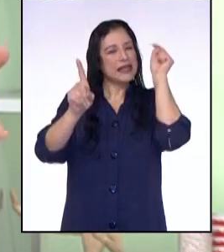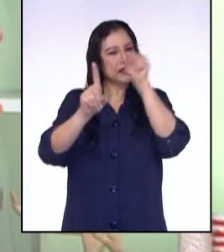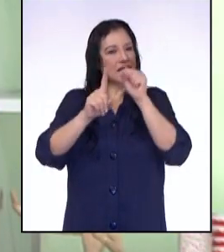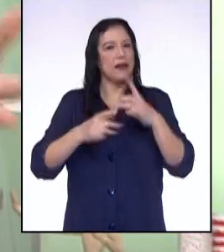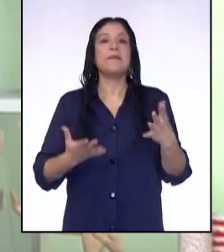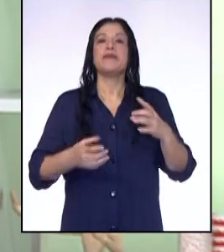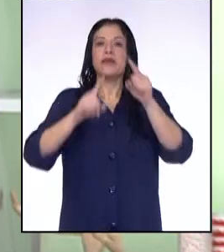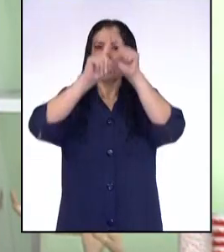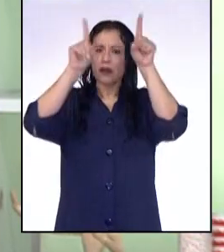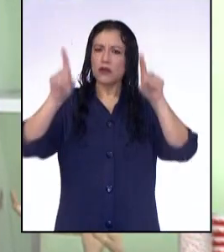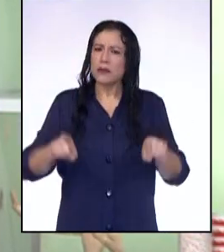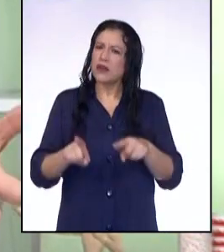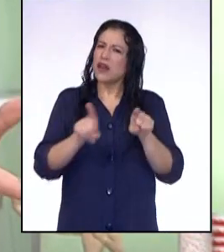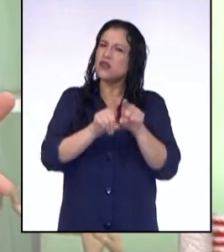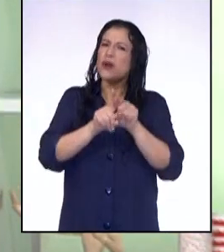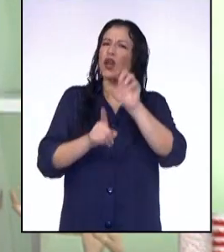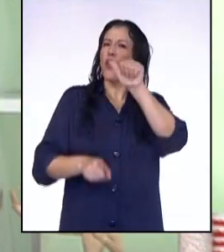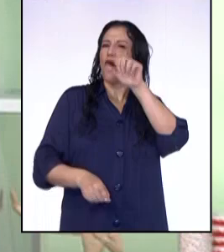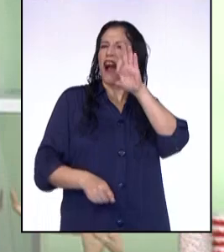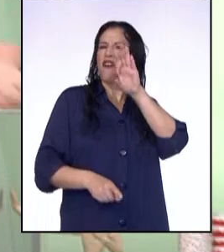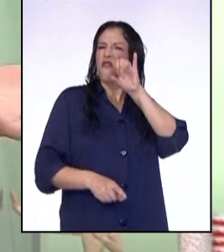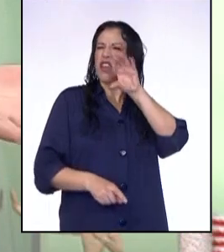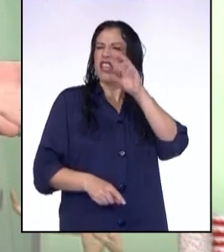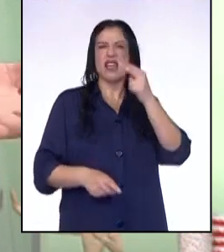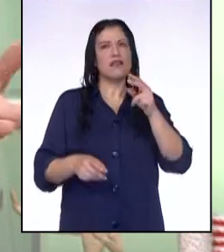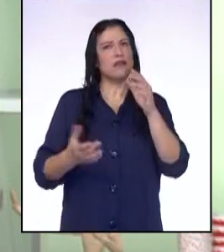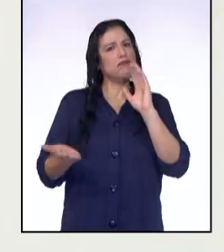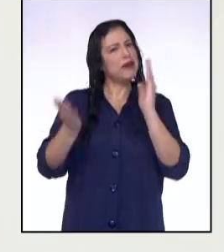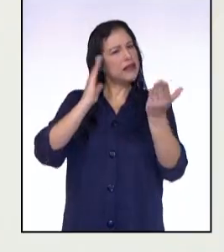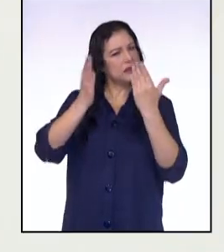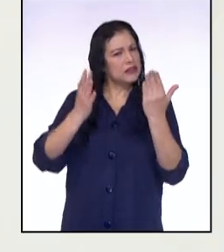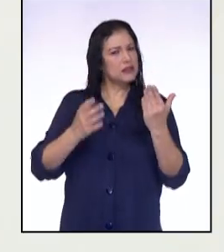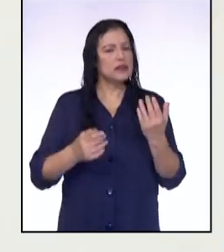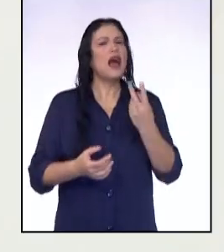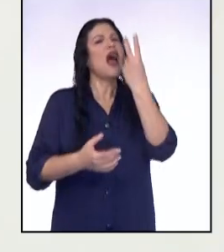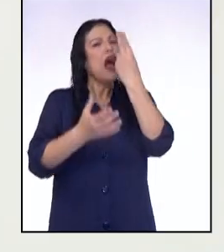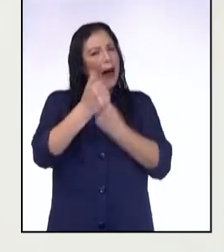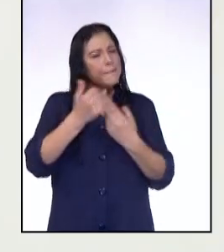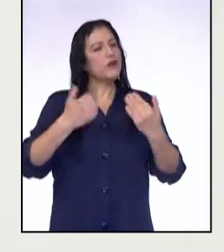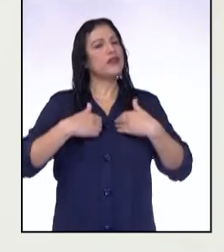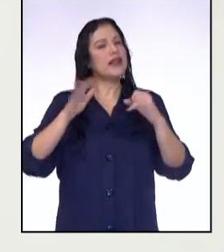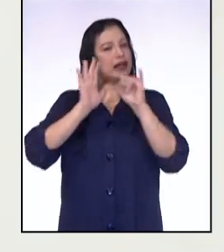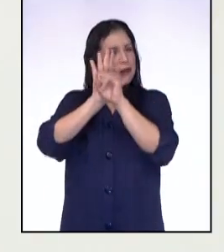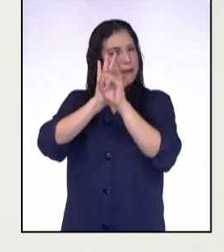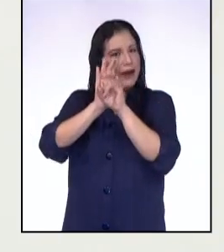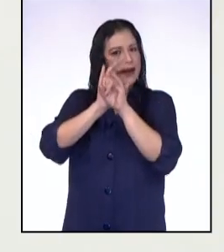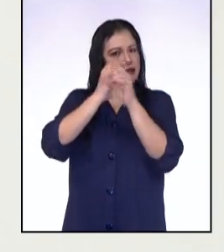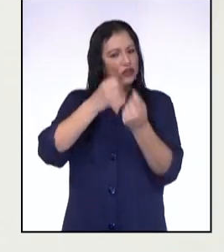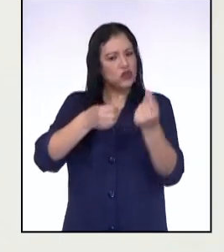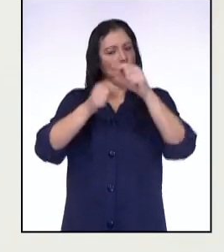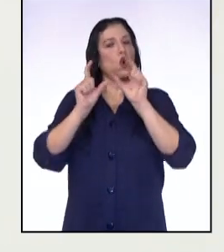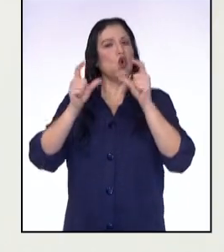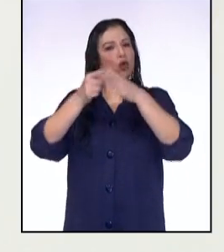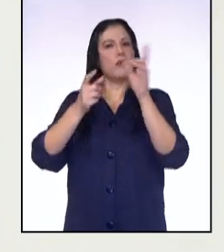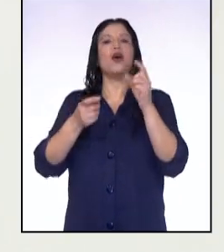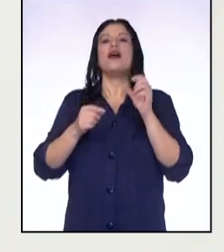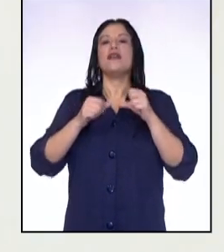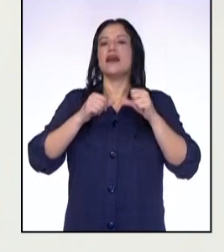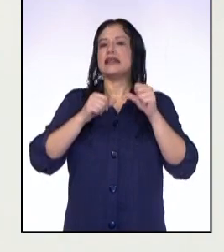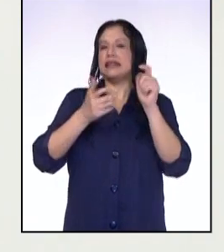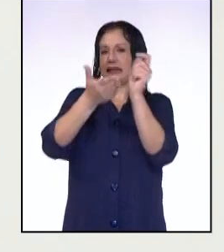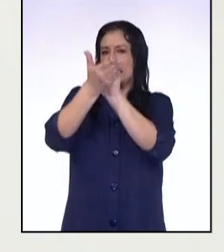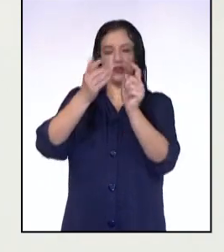infografía es lo mismo que un afiche? Son un poco parecidos. Ambas cuentan con imágenes y pertenecen al grupo de textos discontinuos.